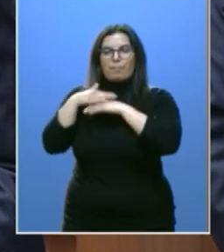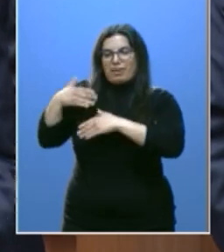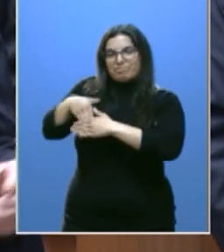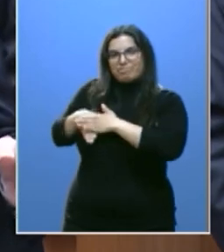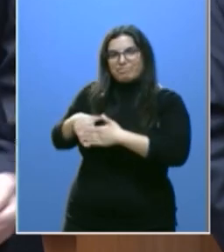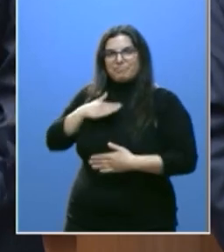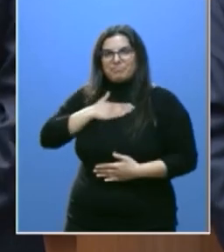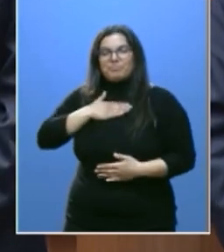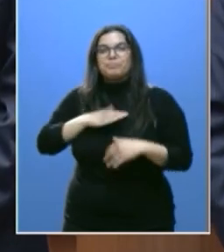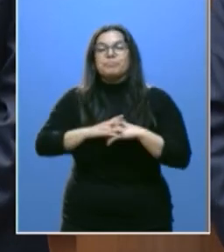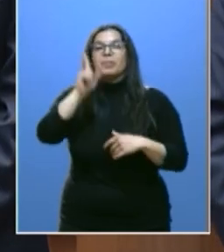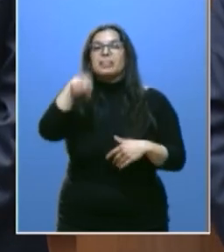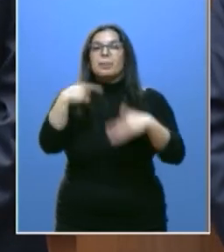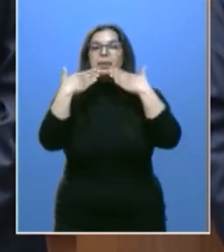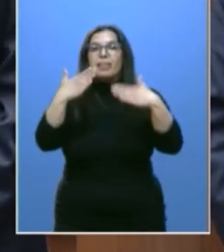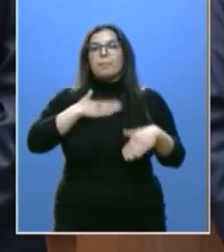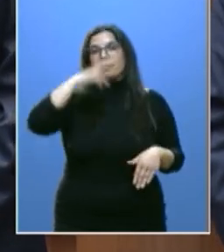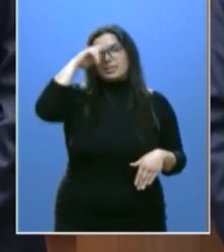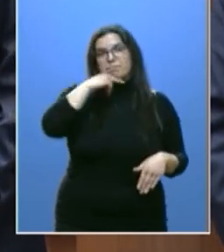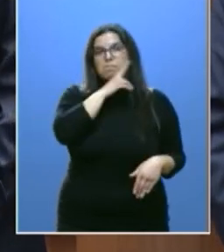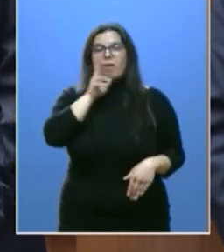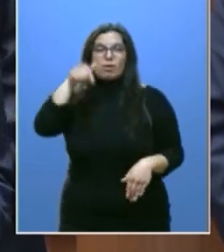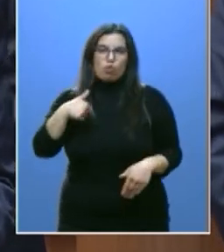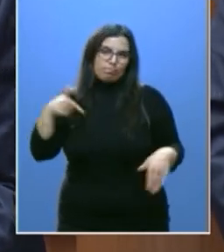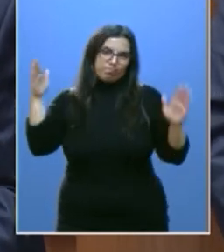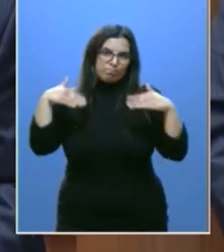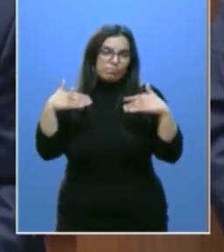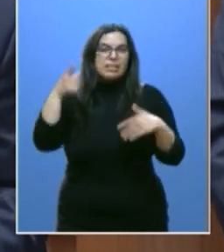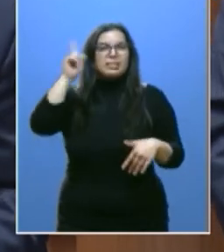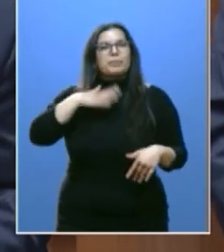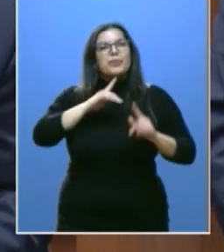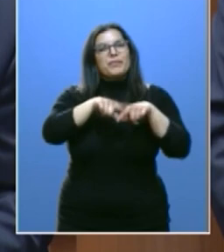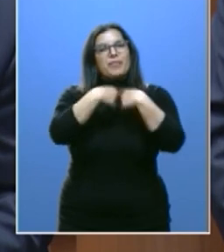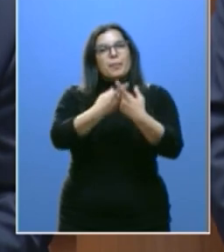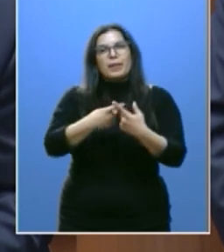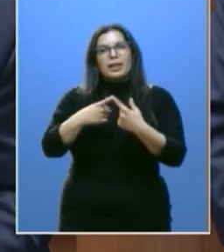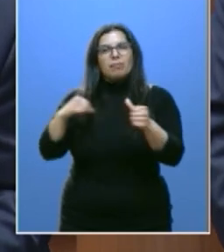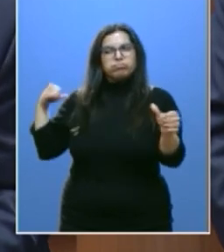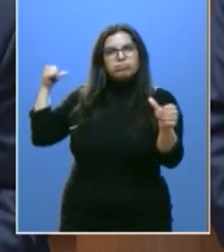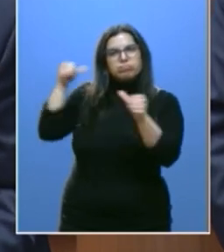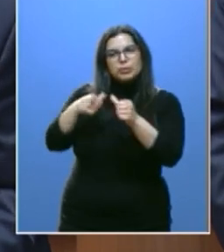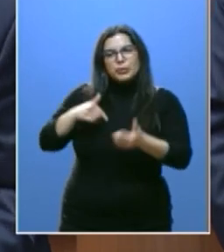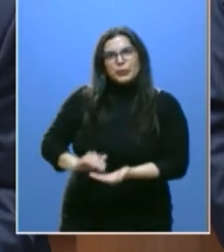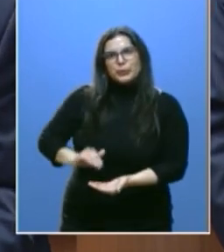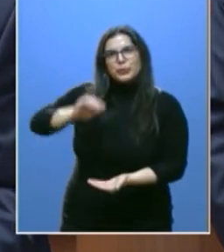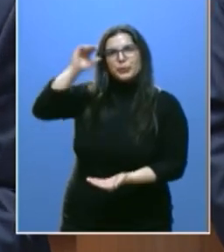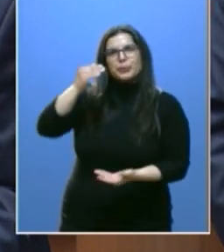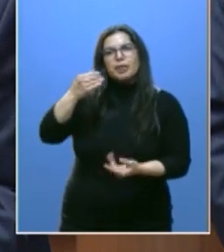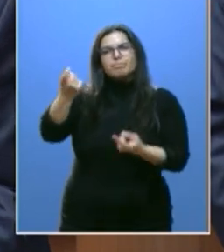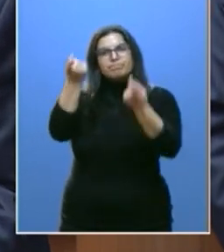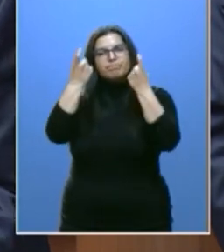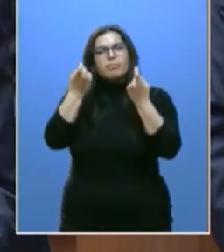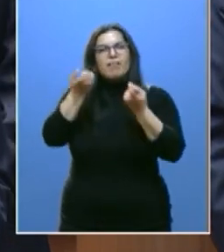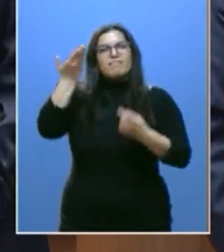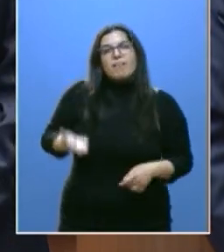También a mis padres, que hoy no me acompañan, y a mi familia, que me hicieron crecer en un ambiente de valores que me han